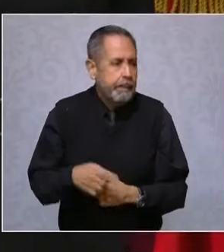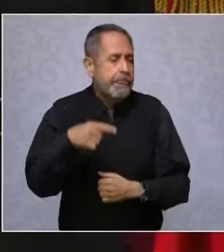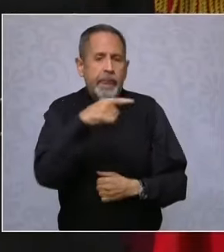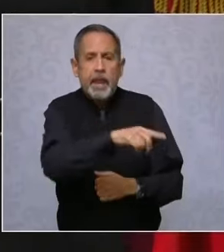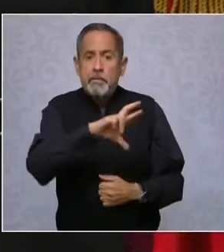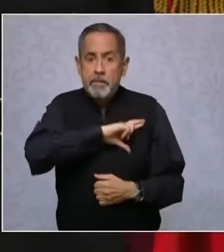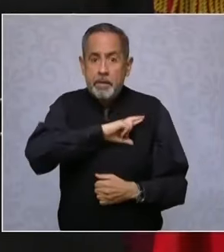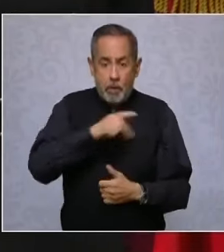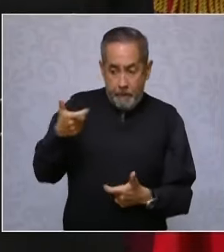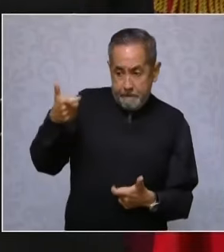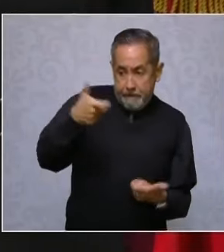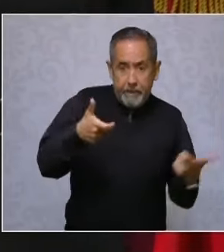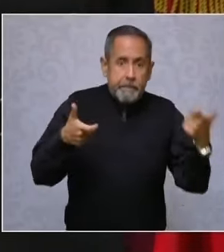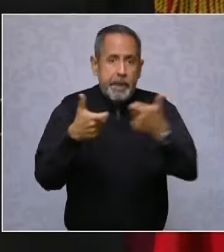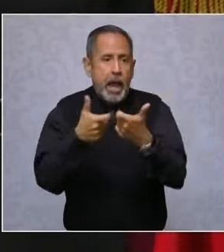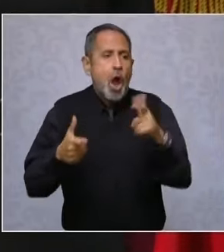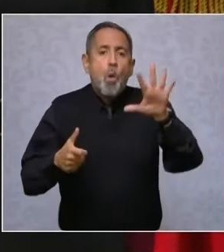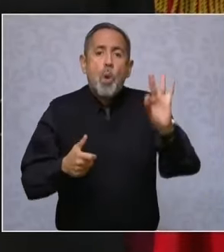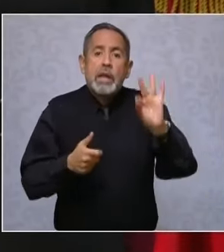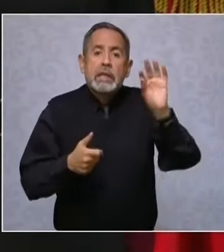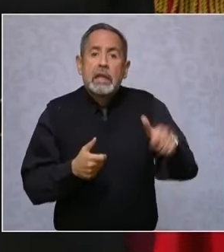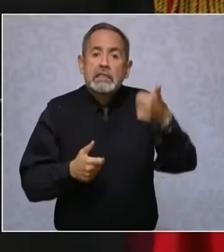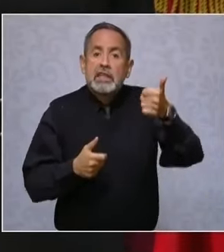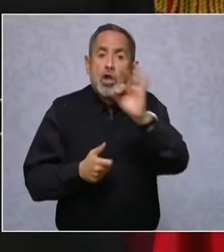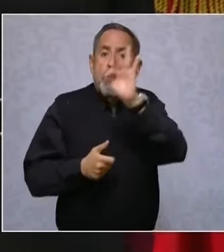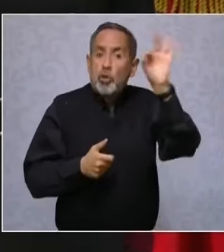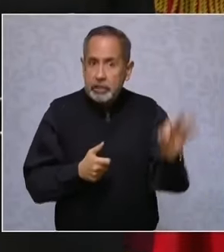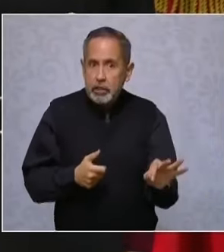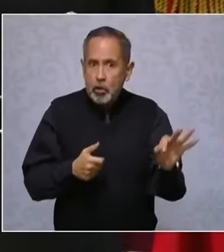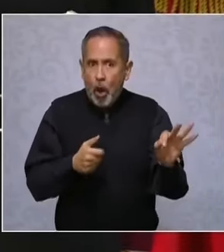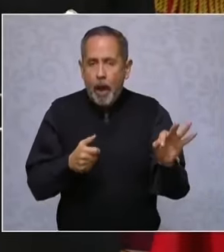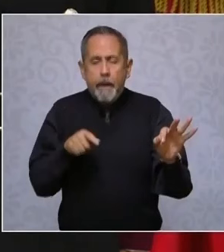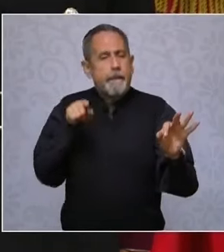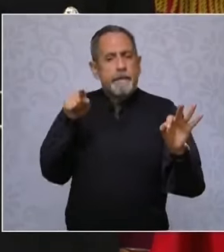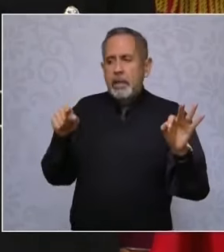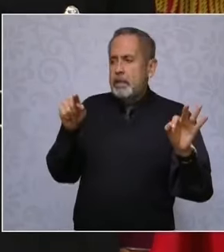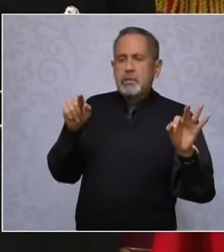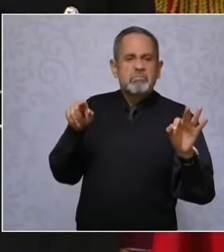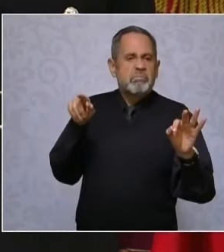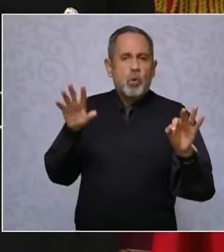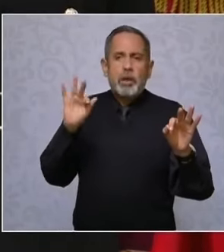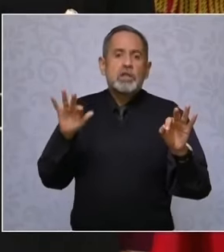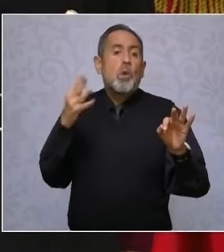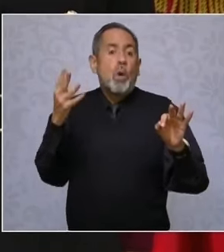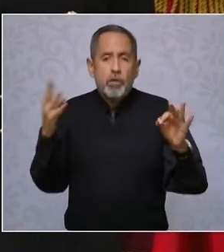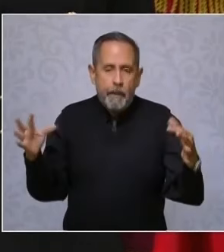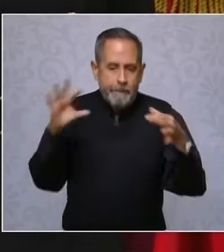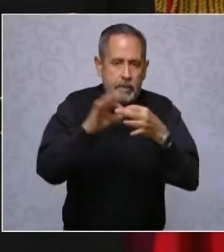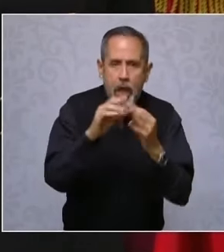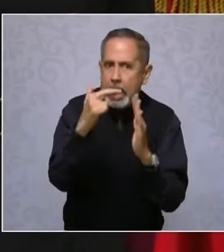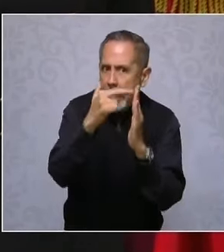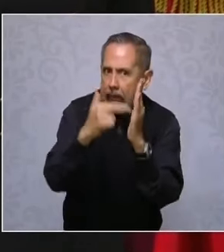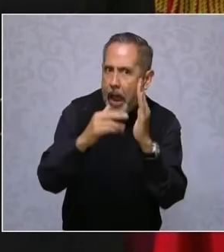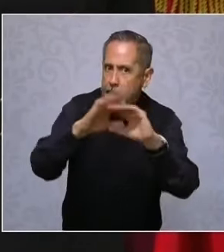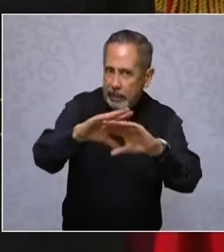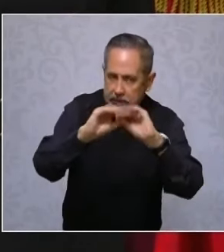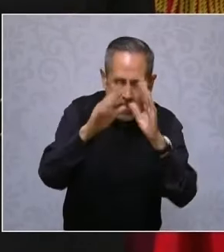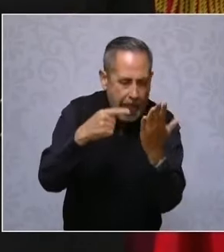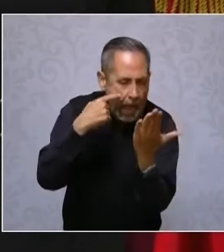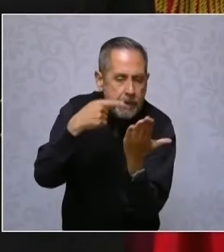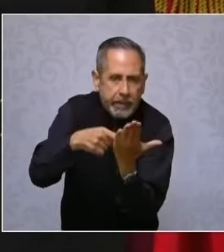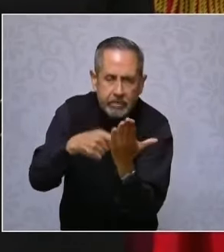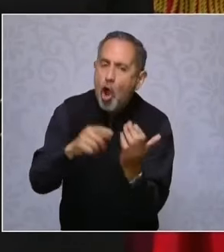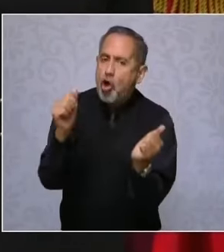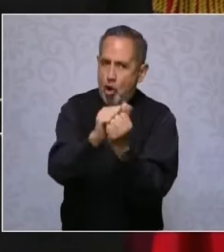para cubrir el 46 por ciento de la generación se hará con reglas claras en el marco de la ley